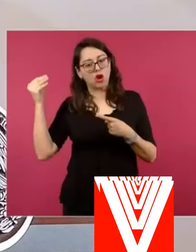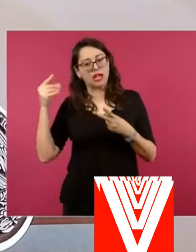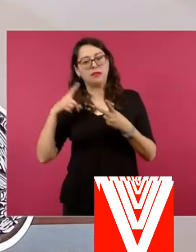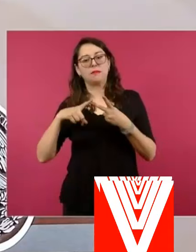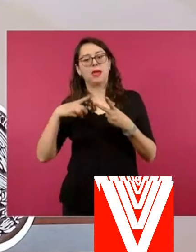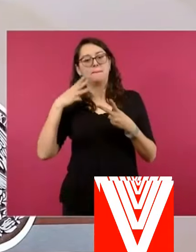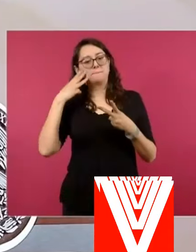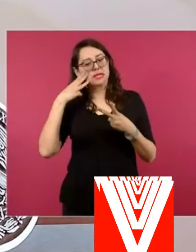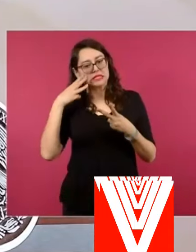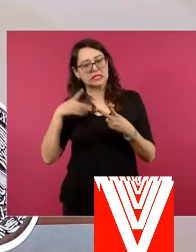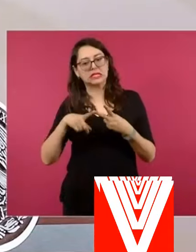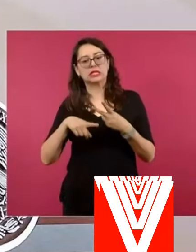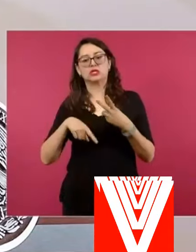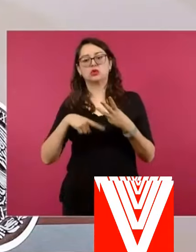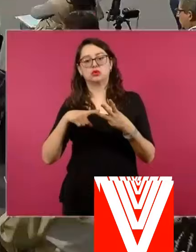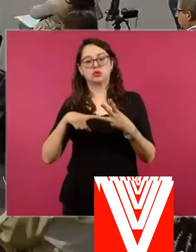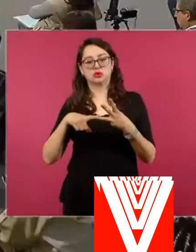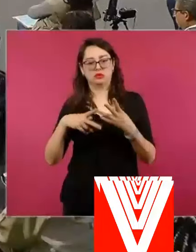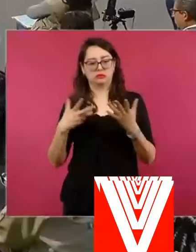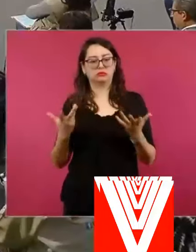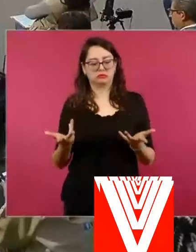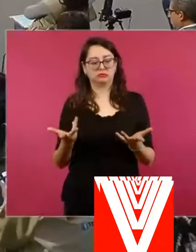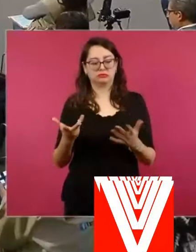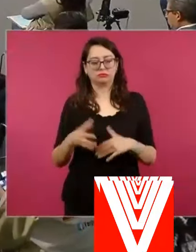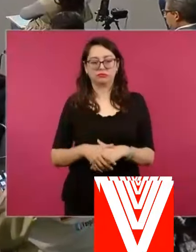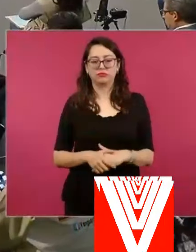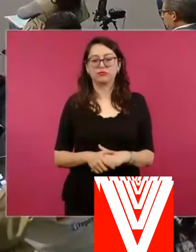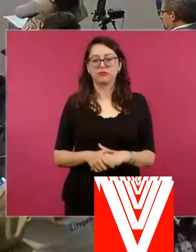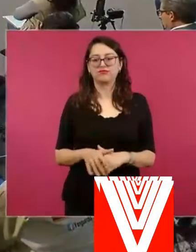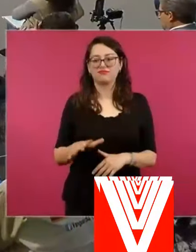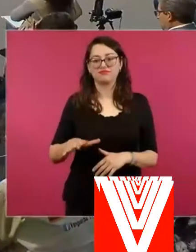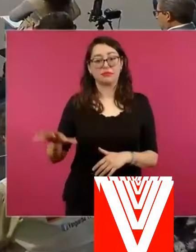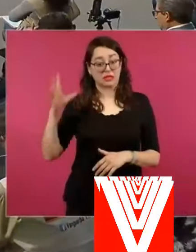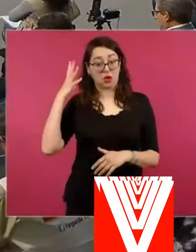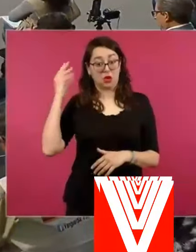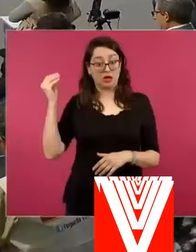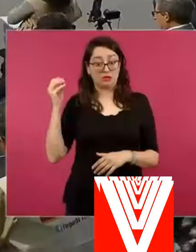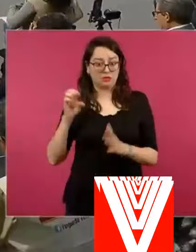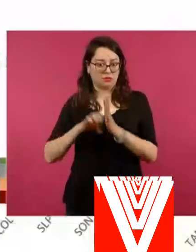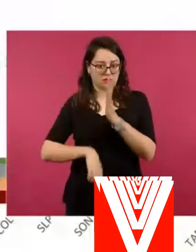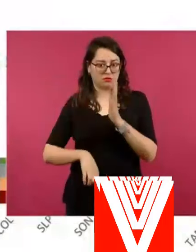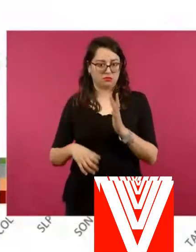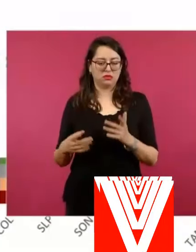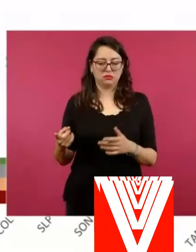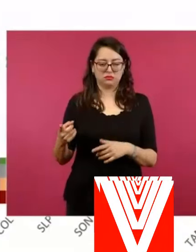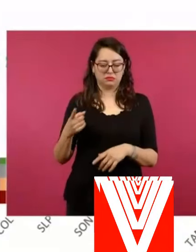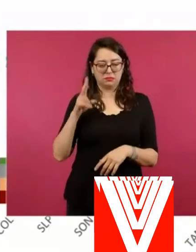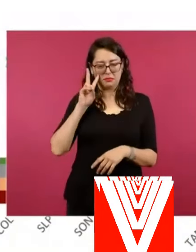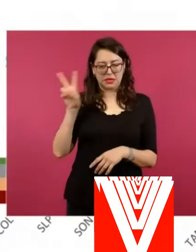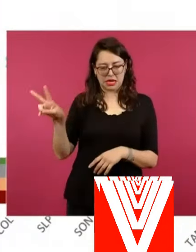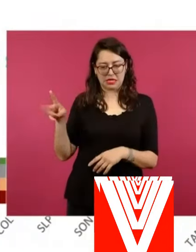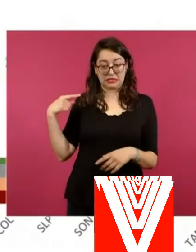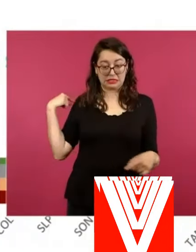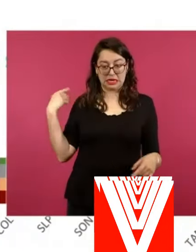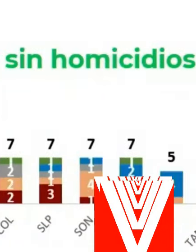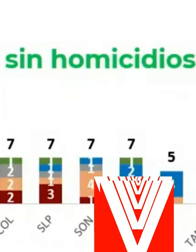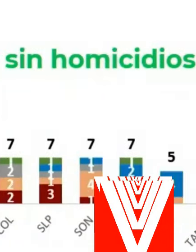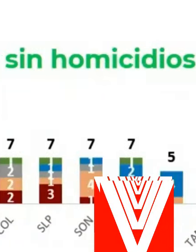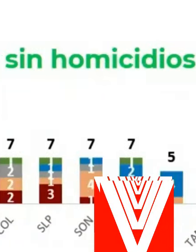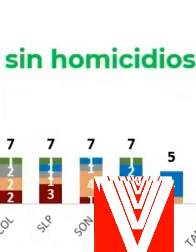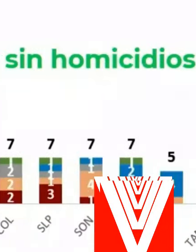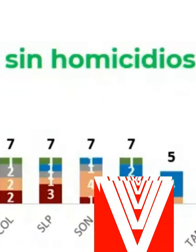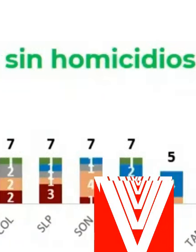ahora en el resto de Colima también hay homicidios. Pero mire, este es el fin de semana.